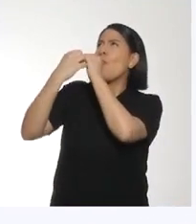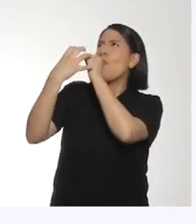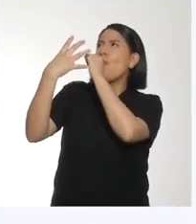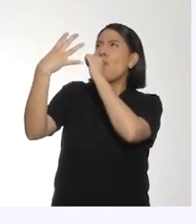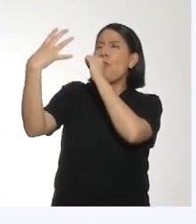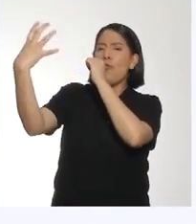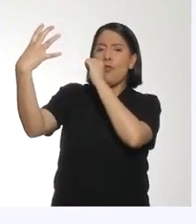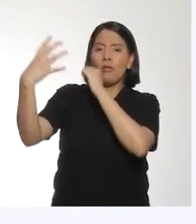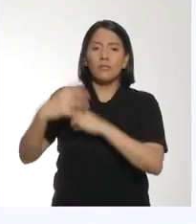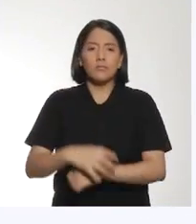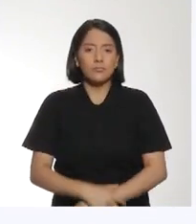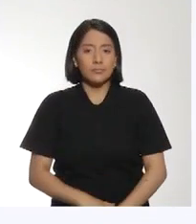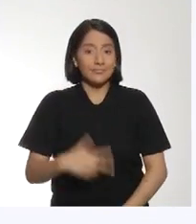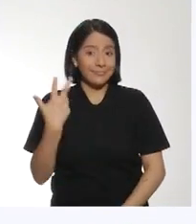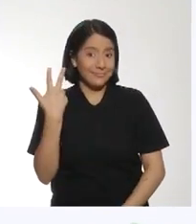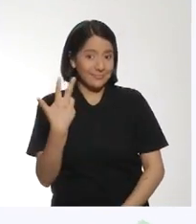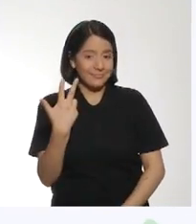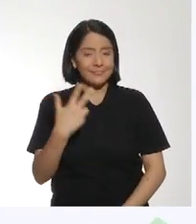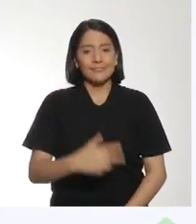Tres globos.